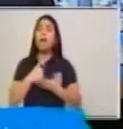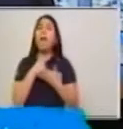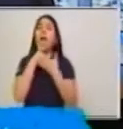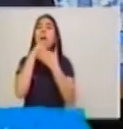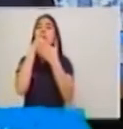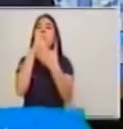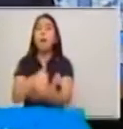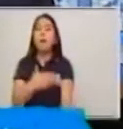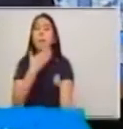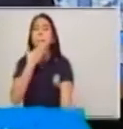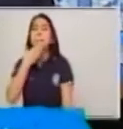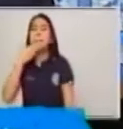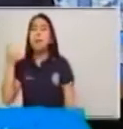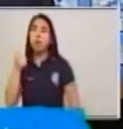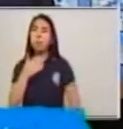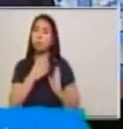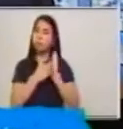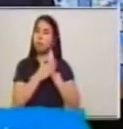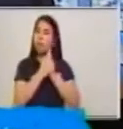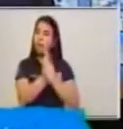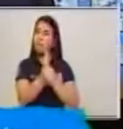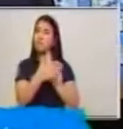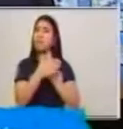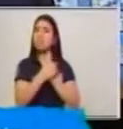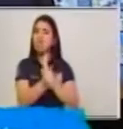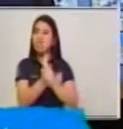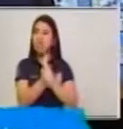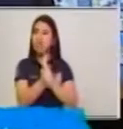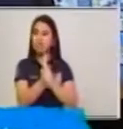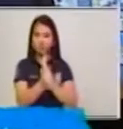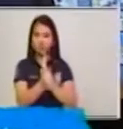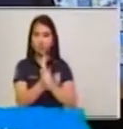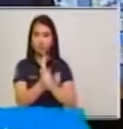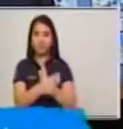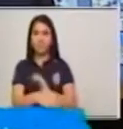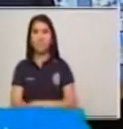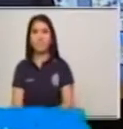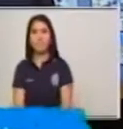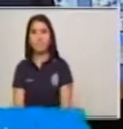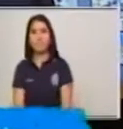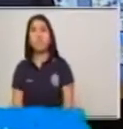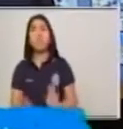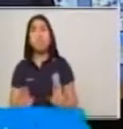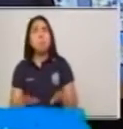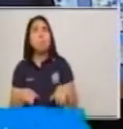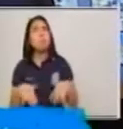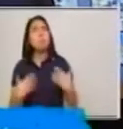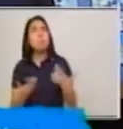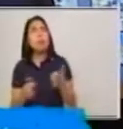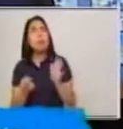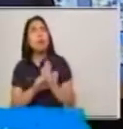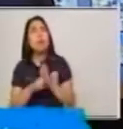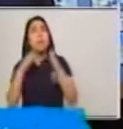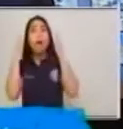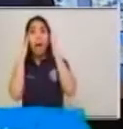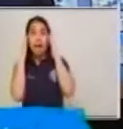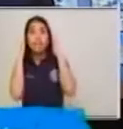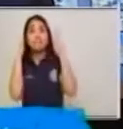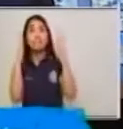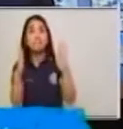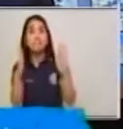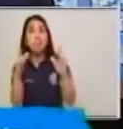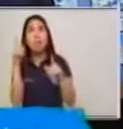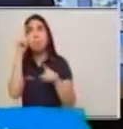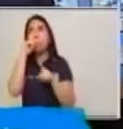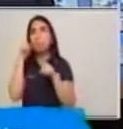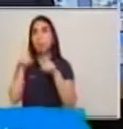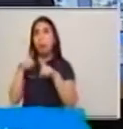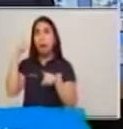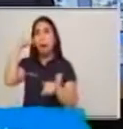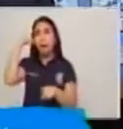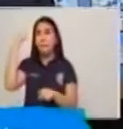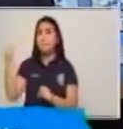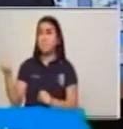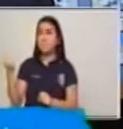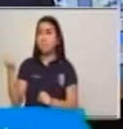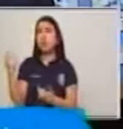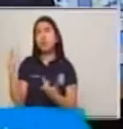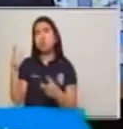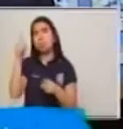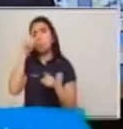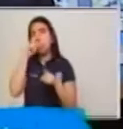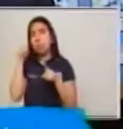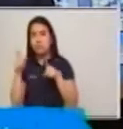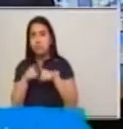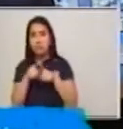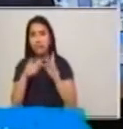ejercitar habilidades y destrezas, como la atención y la memoria y habilidad lingüística.